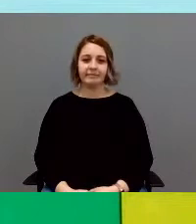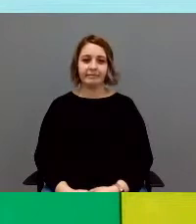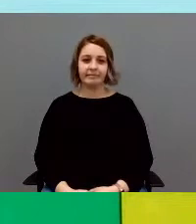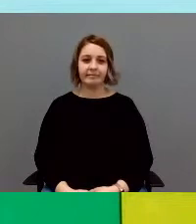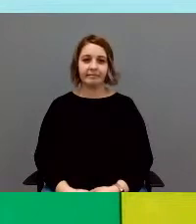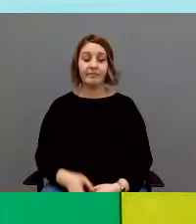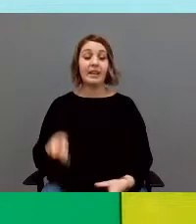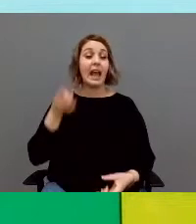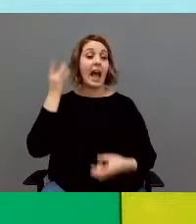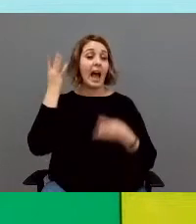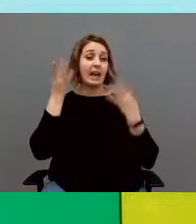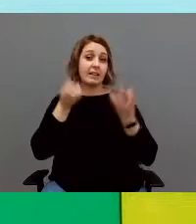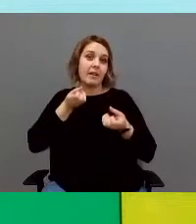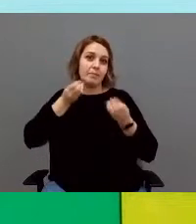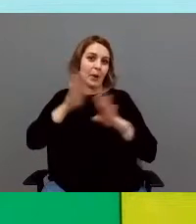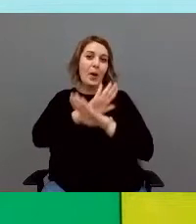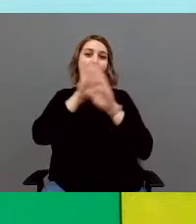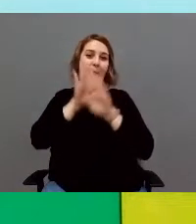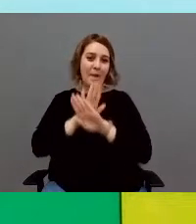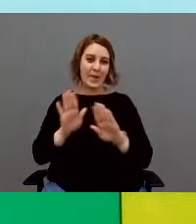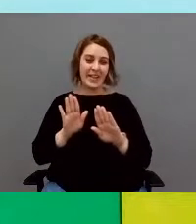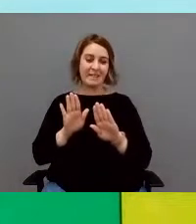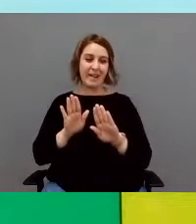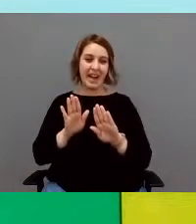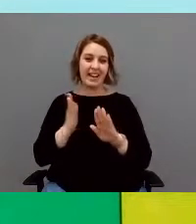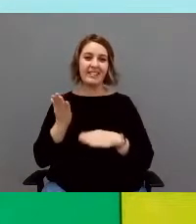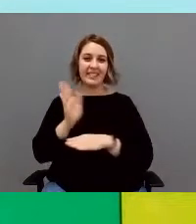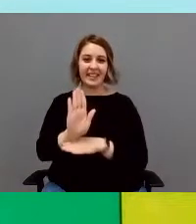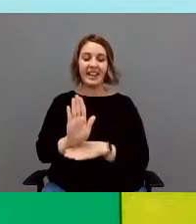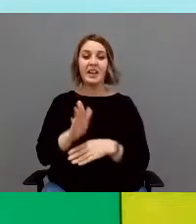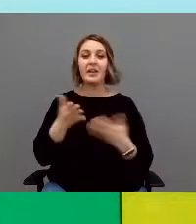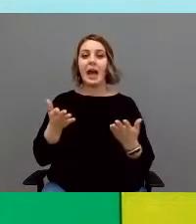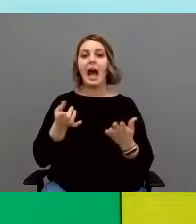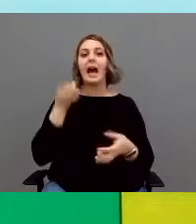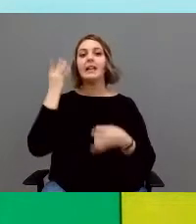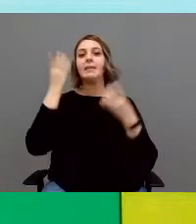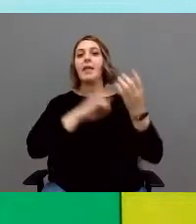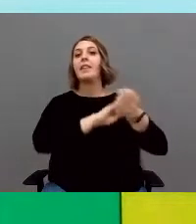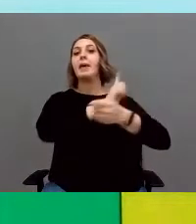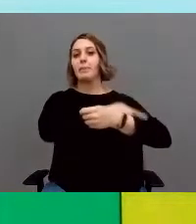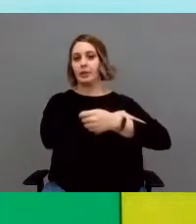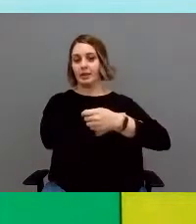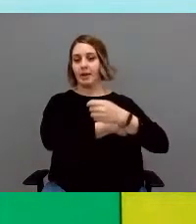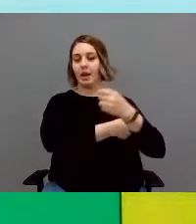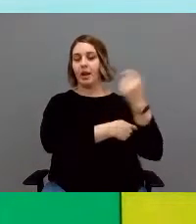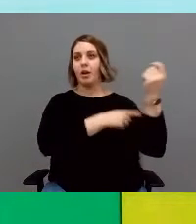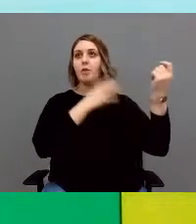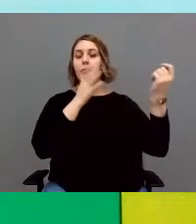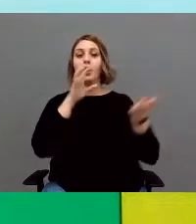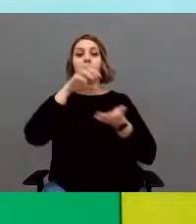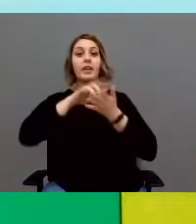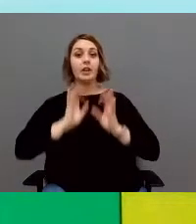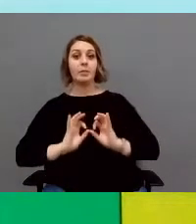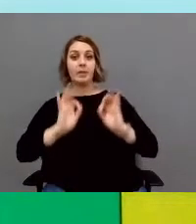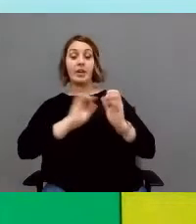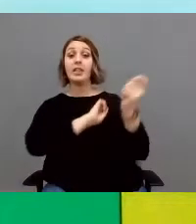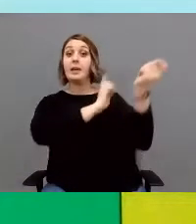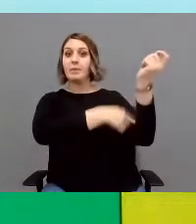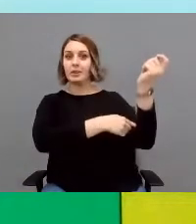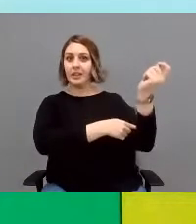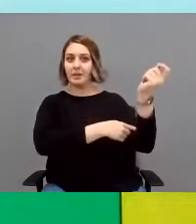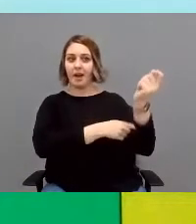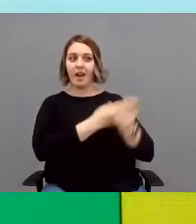Y la última actividad que os vamos a mostrar es la actividad deportiva. Al ser el centro de especialización